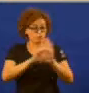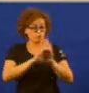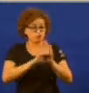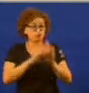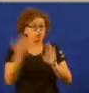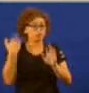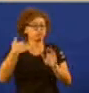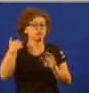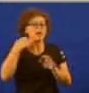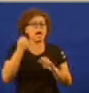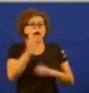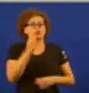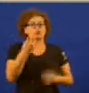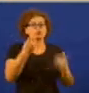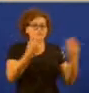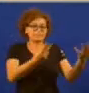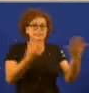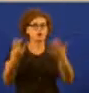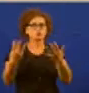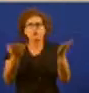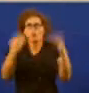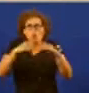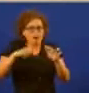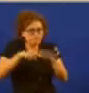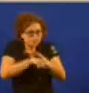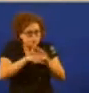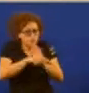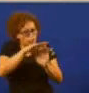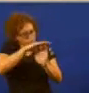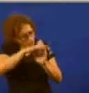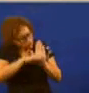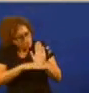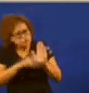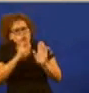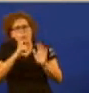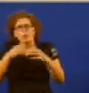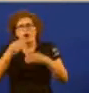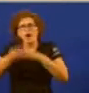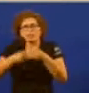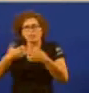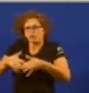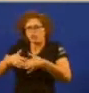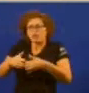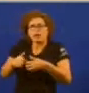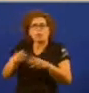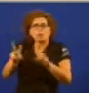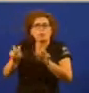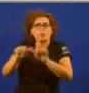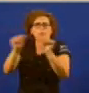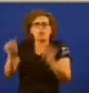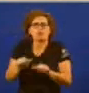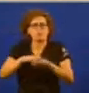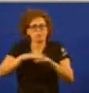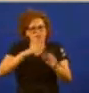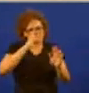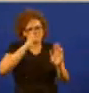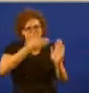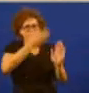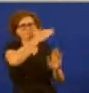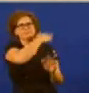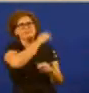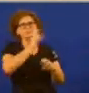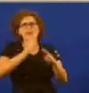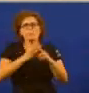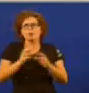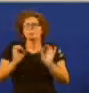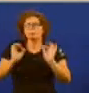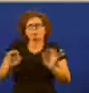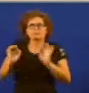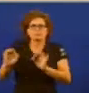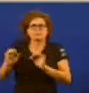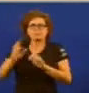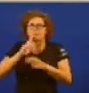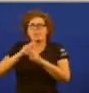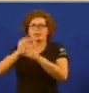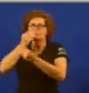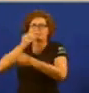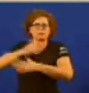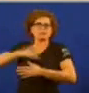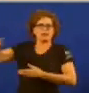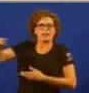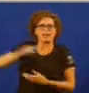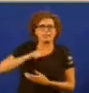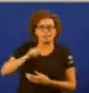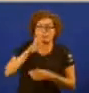1978 non teña instruccións para facer funcionar este modelo porque está esgotado o impulso das transferencias porque hai novas realidades